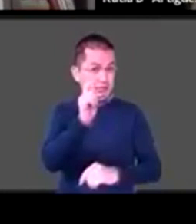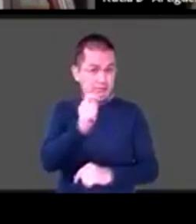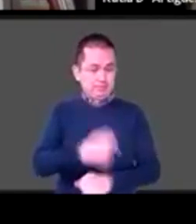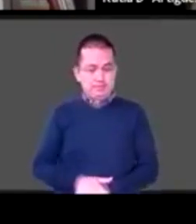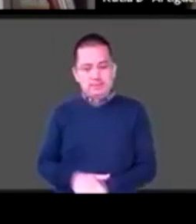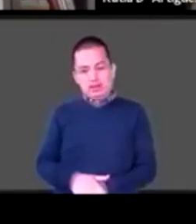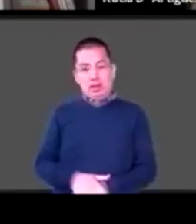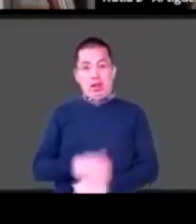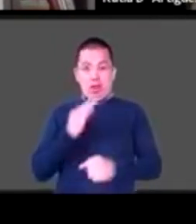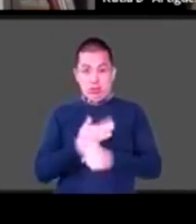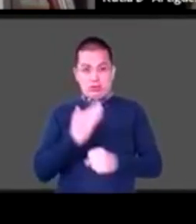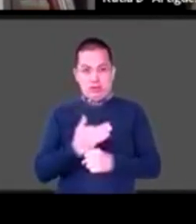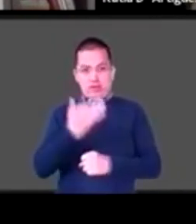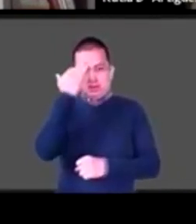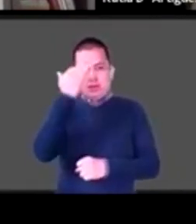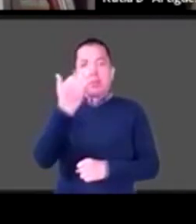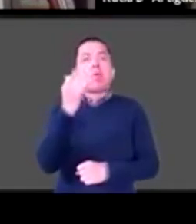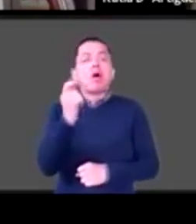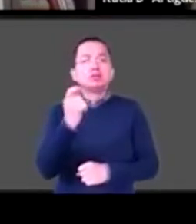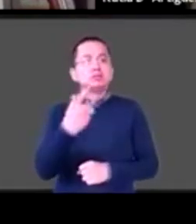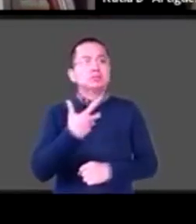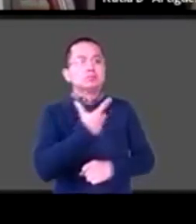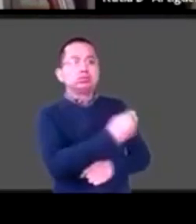aprovechen...